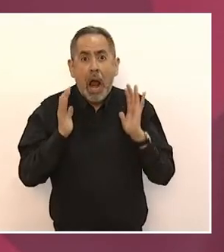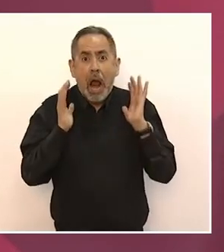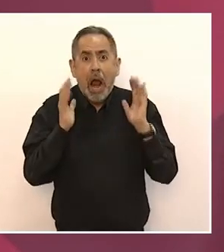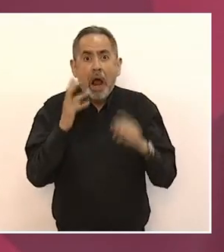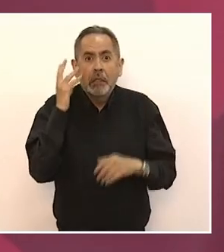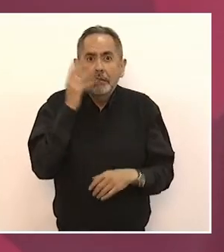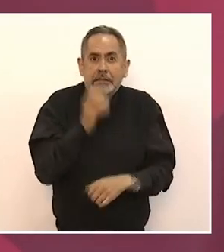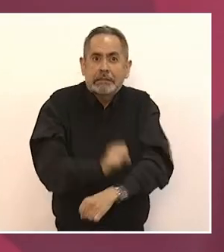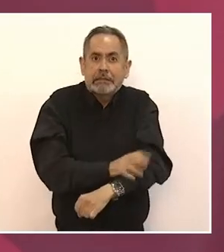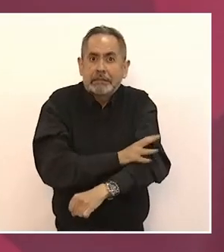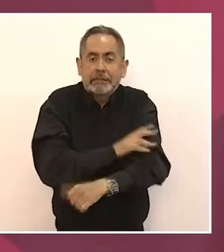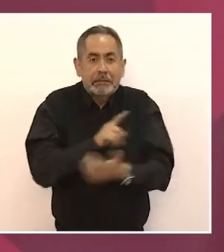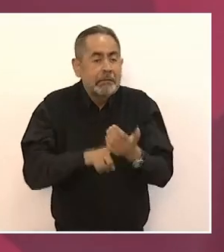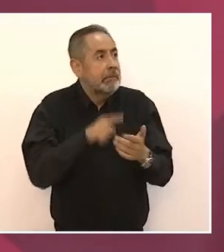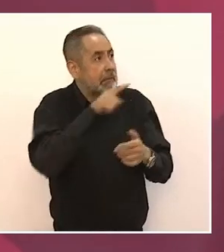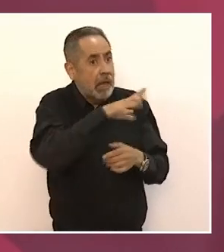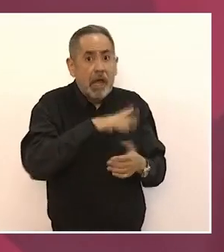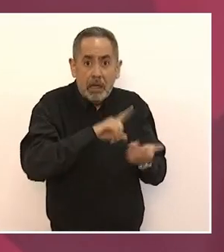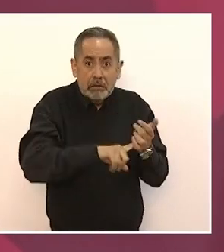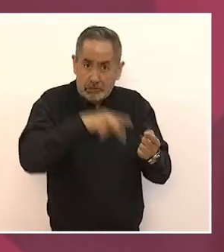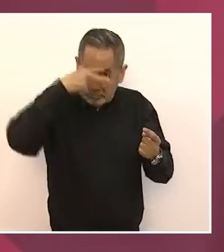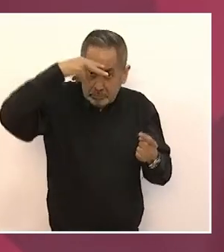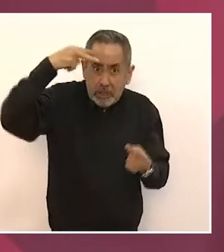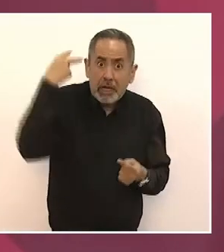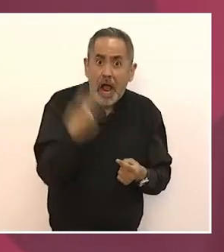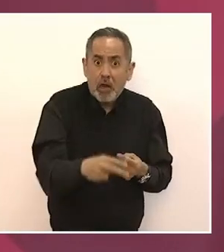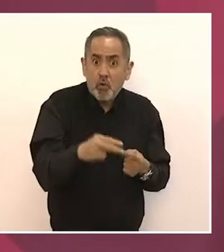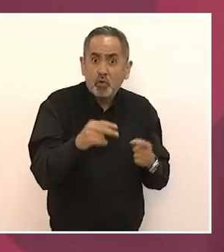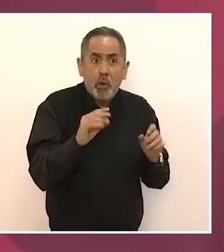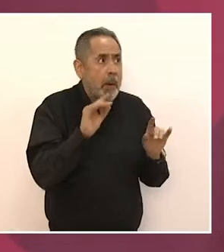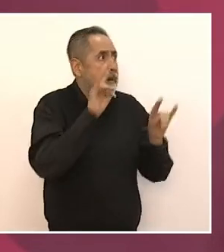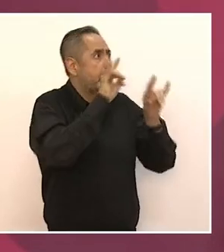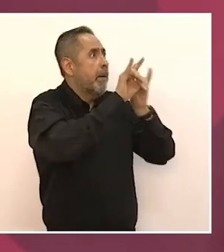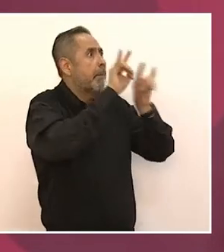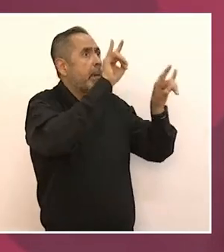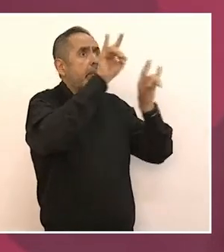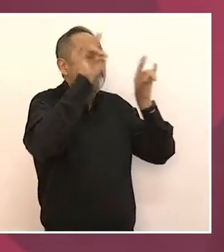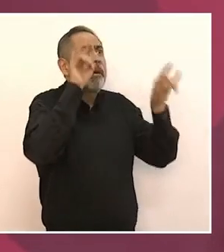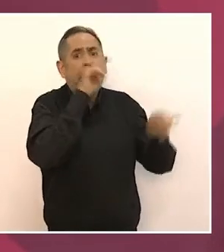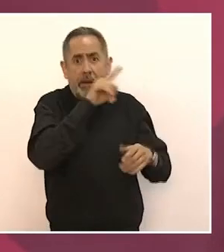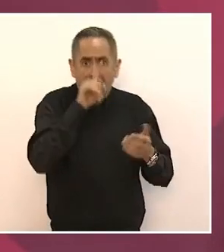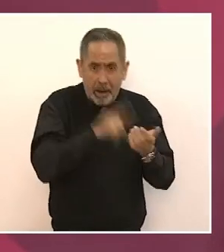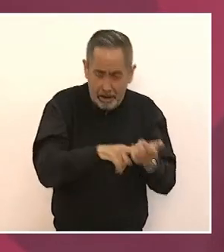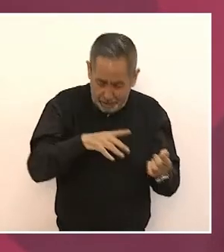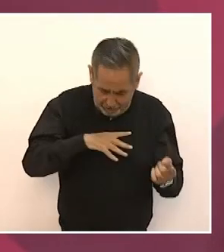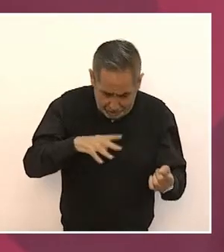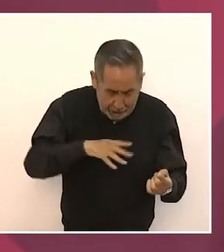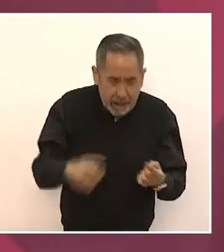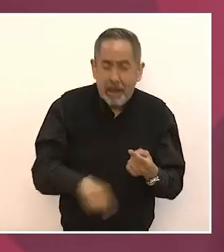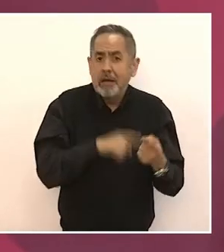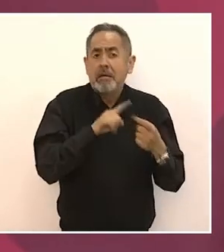los pintores mexicanos, ahí estaba